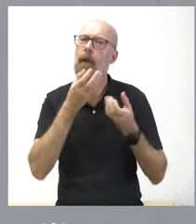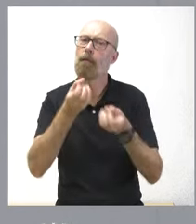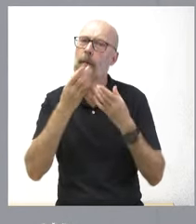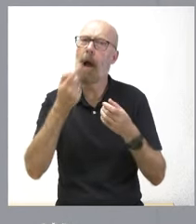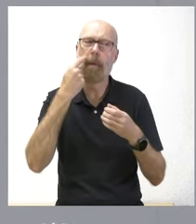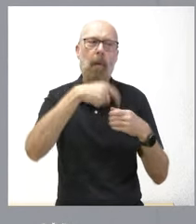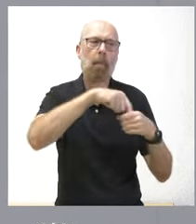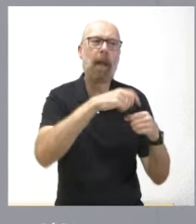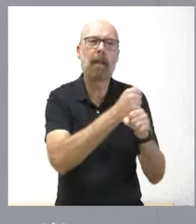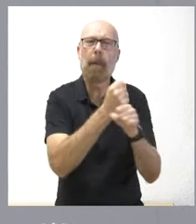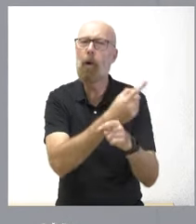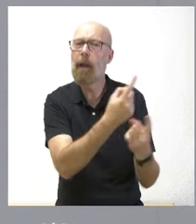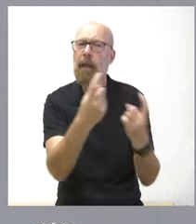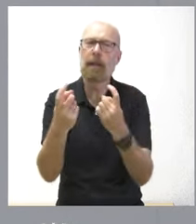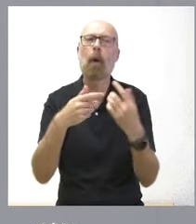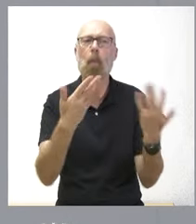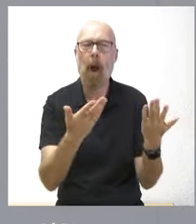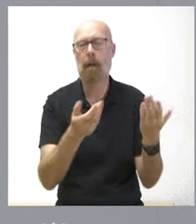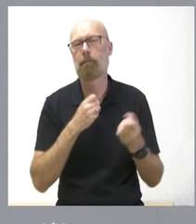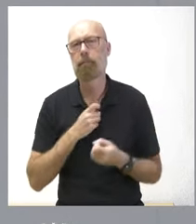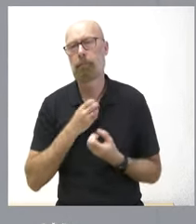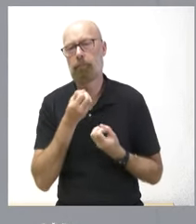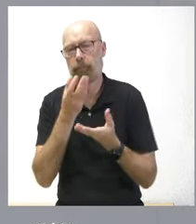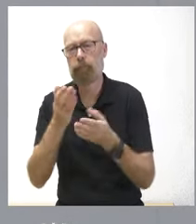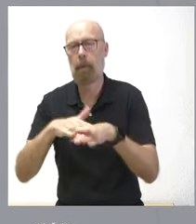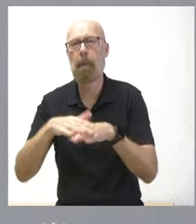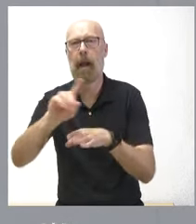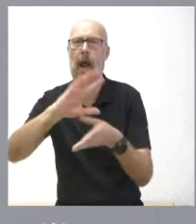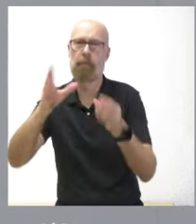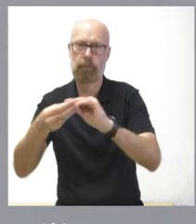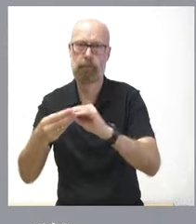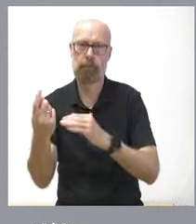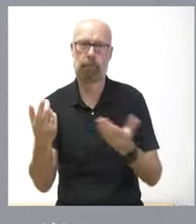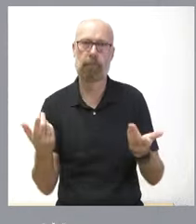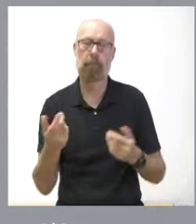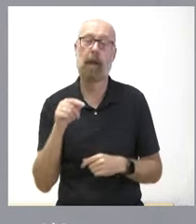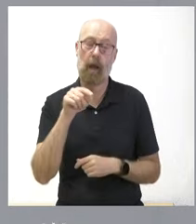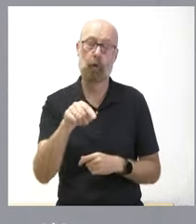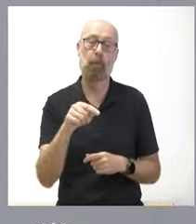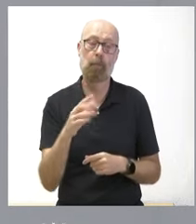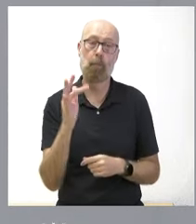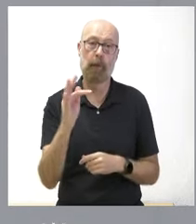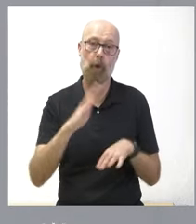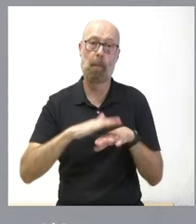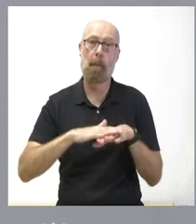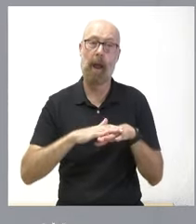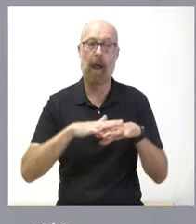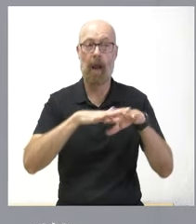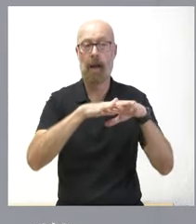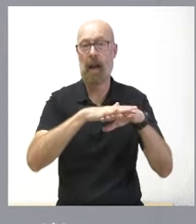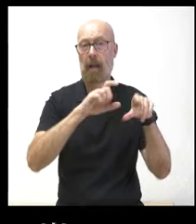cobertura, de más necesidad de poderlos cubrir, que sería positivo para el tejido productivo de nuestra comunidad.